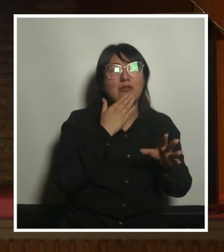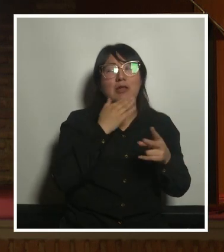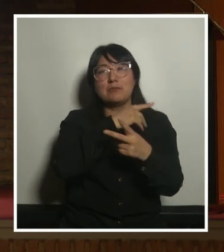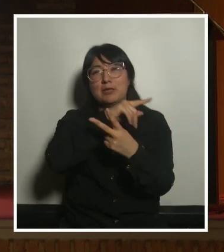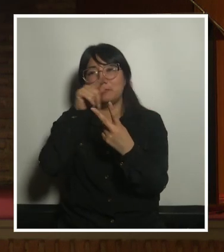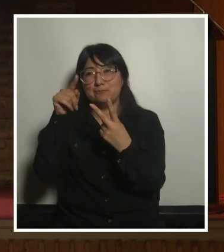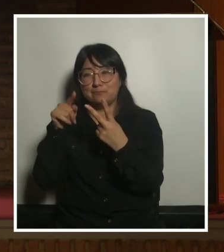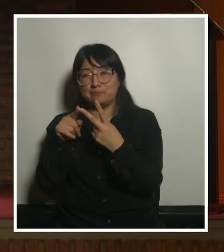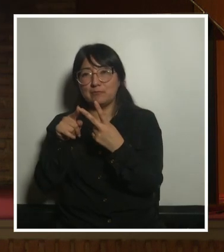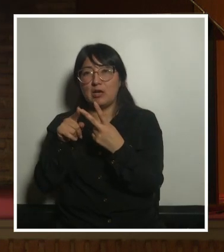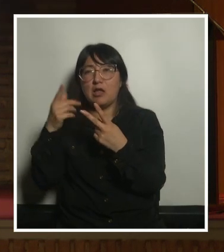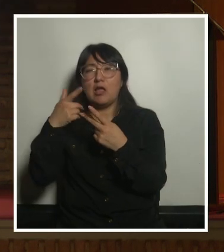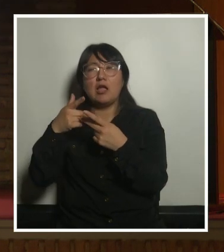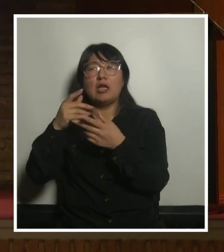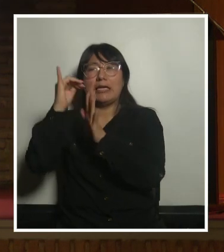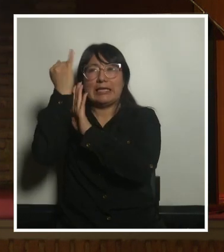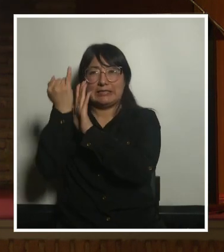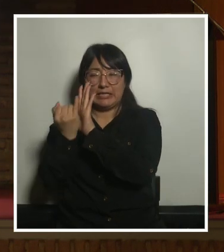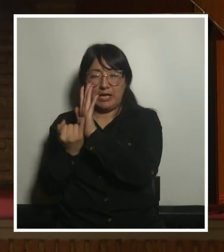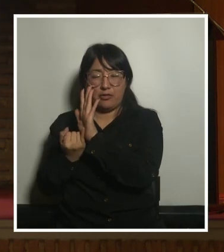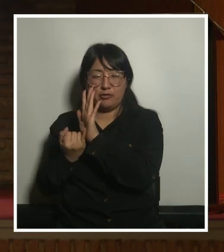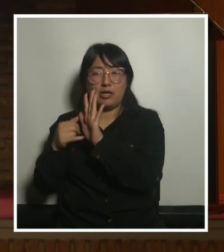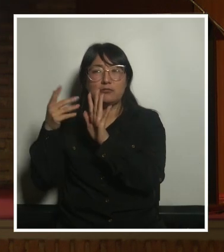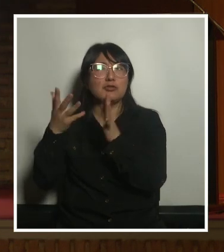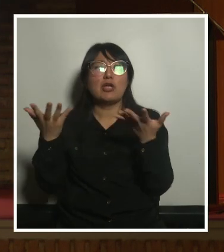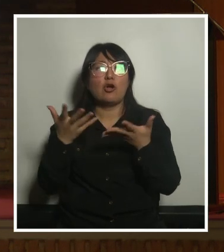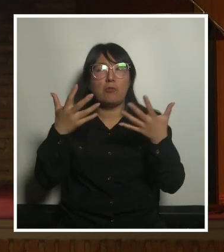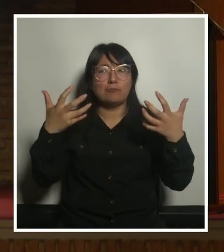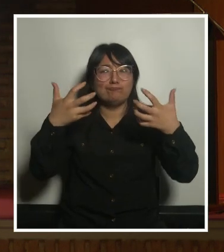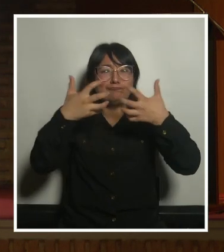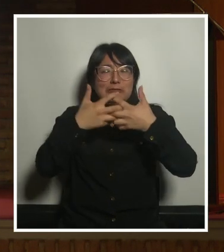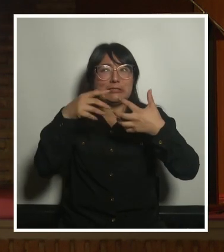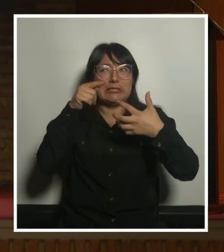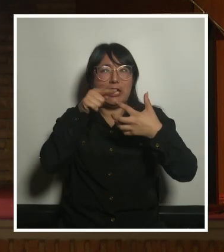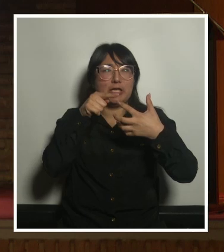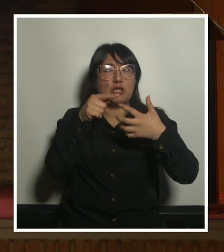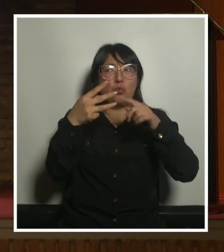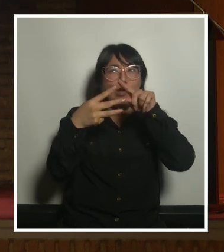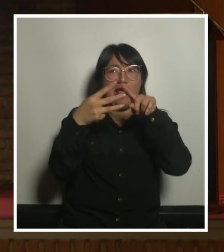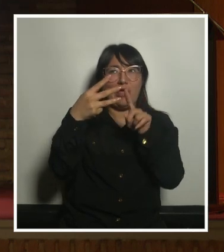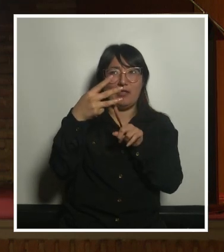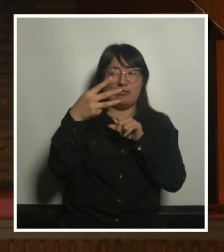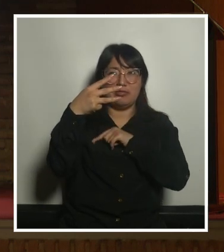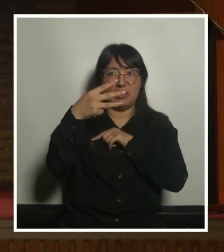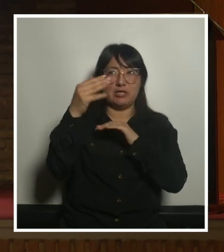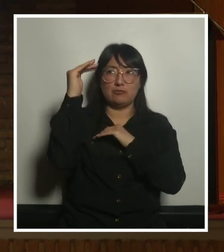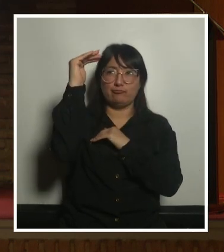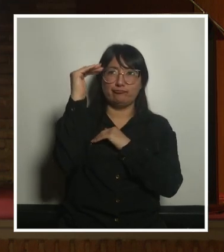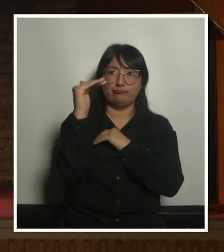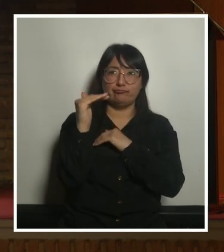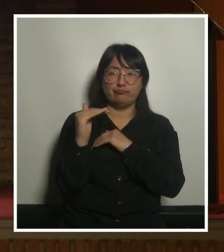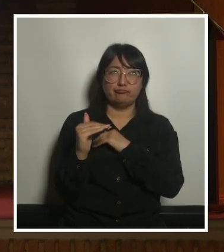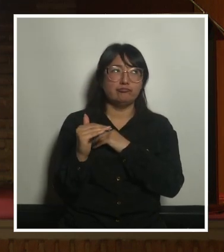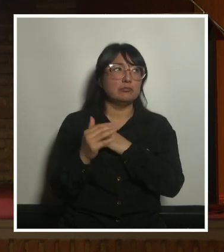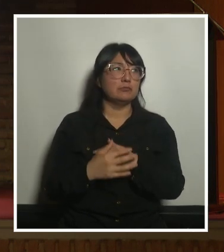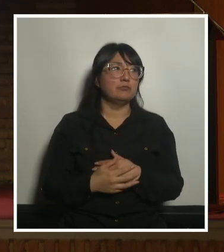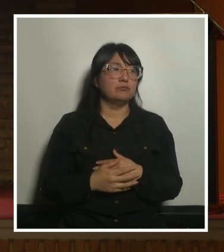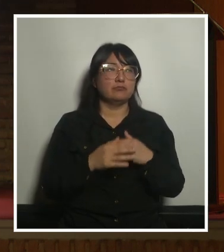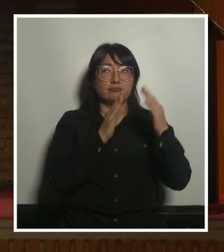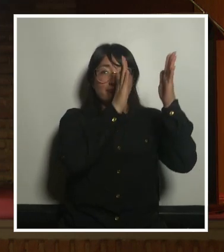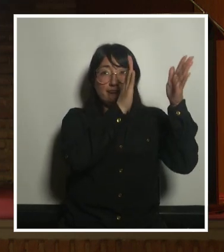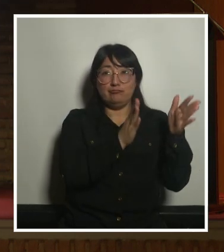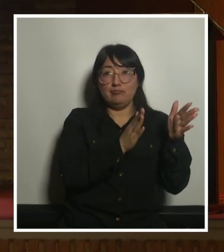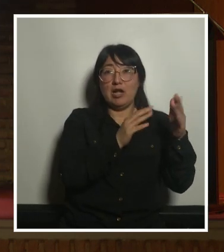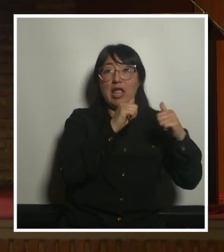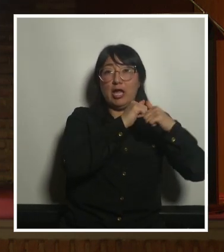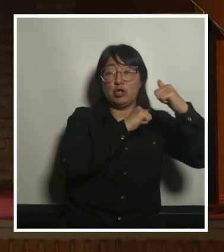de cuidados urbanos entonces se articula en tres tipos en tres escalas por decirlo de alguna manera que es la